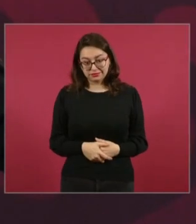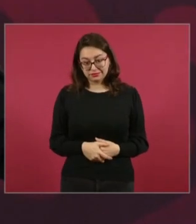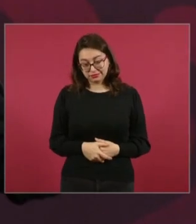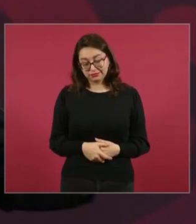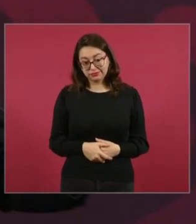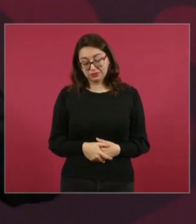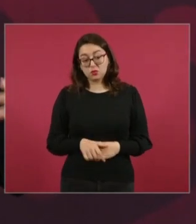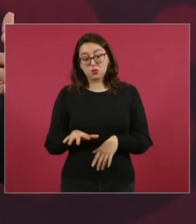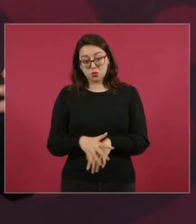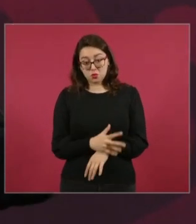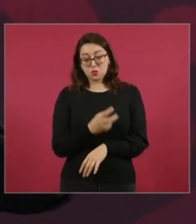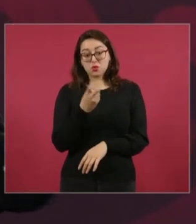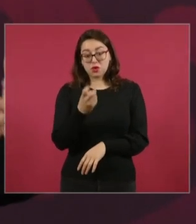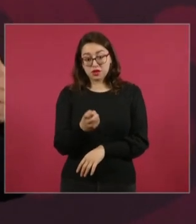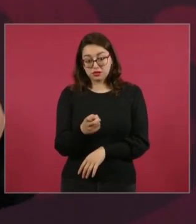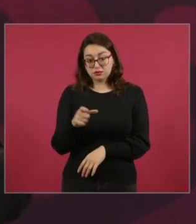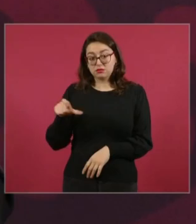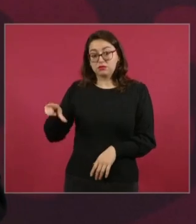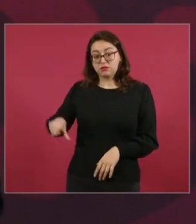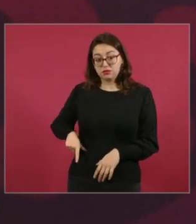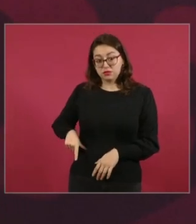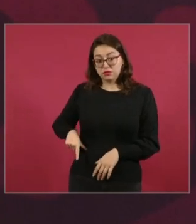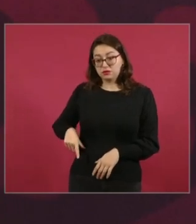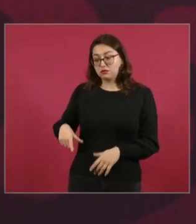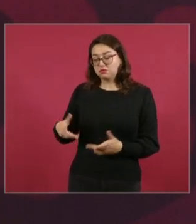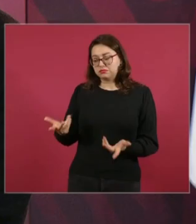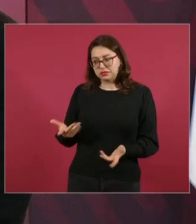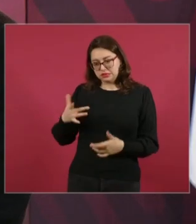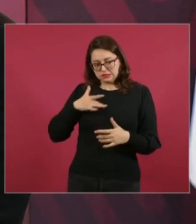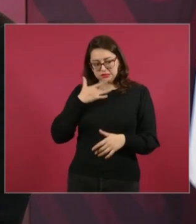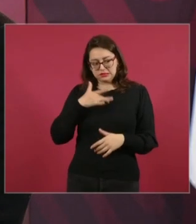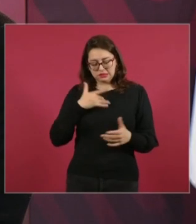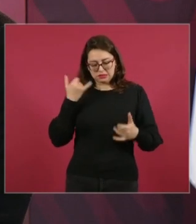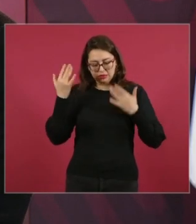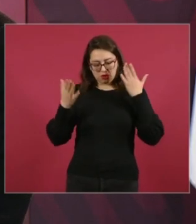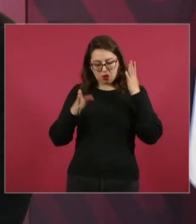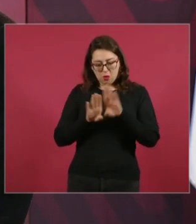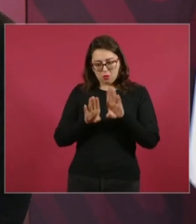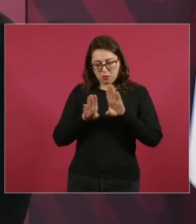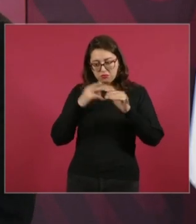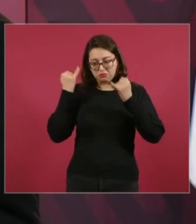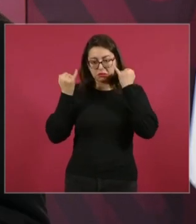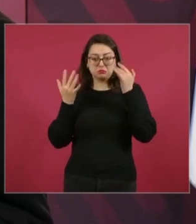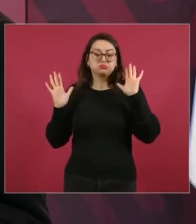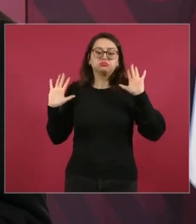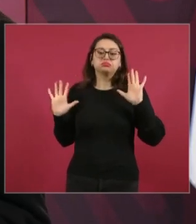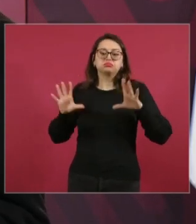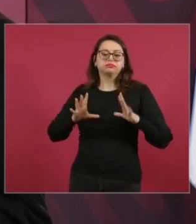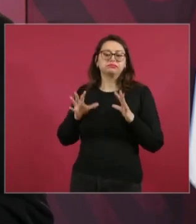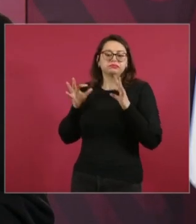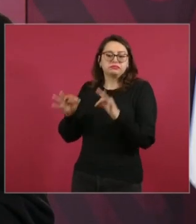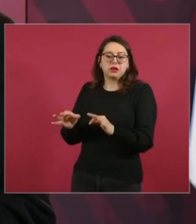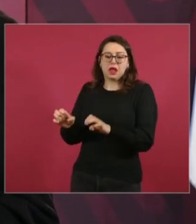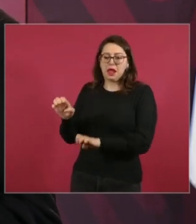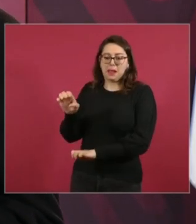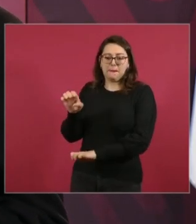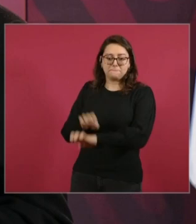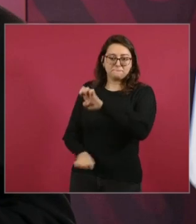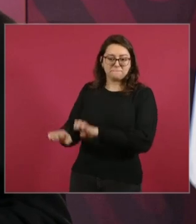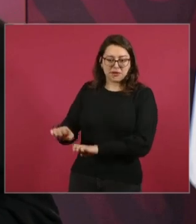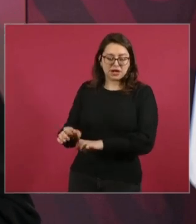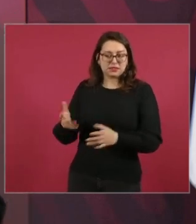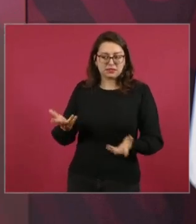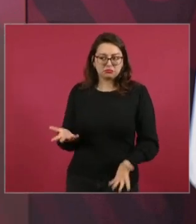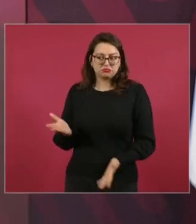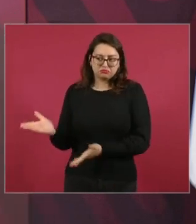para que sin subsidio, porque el